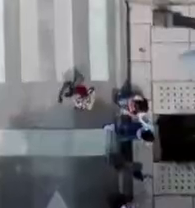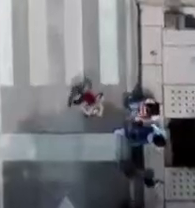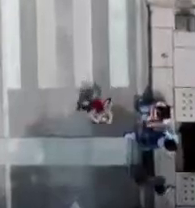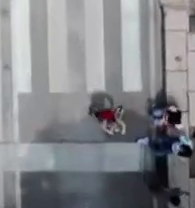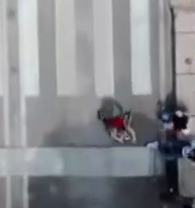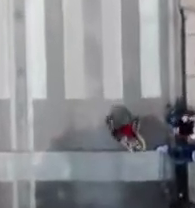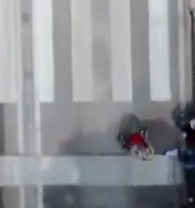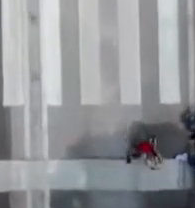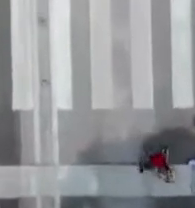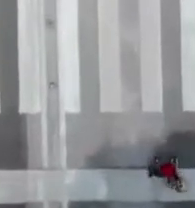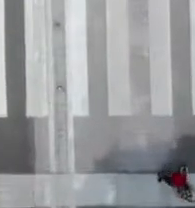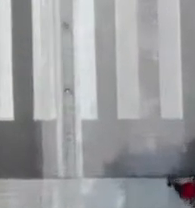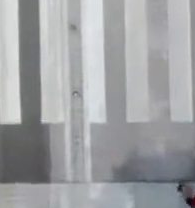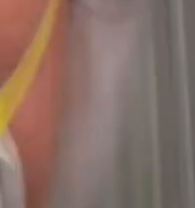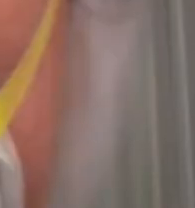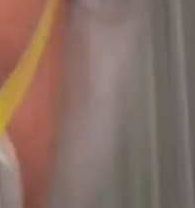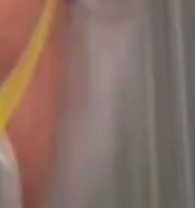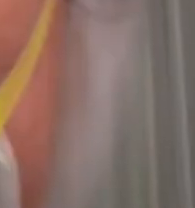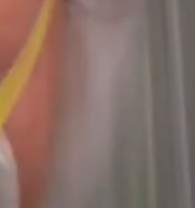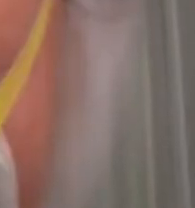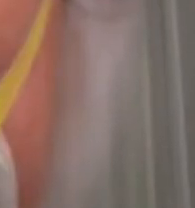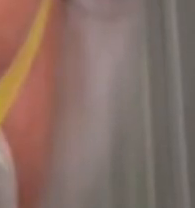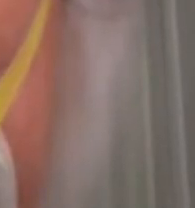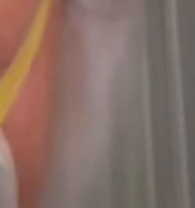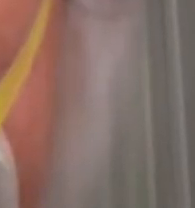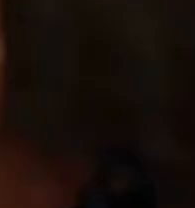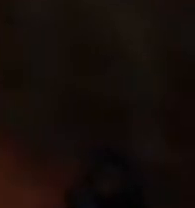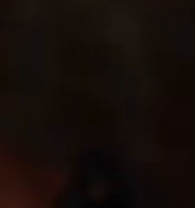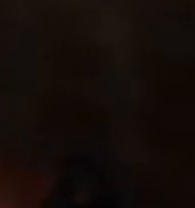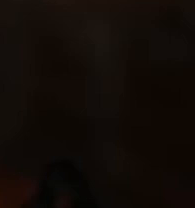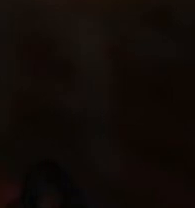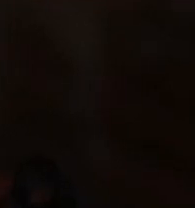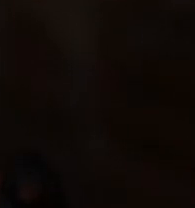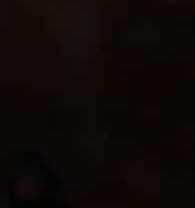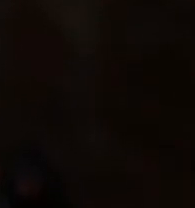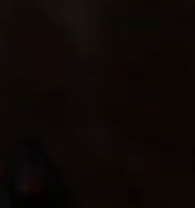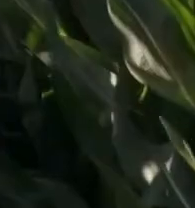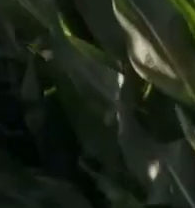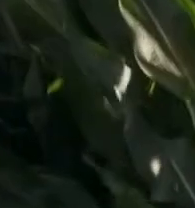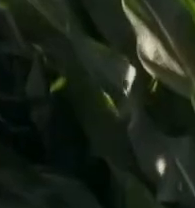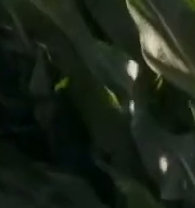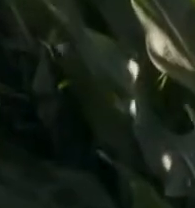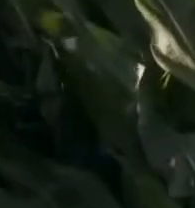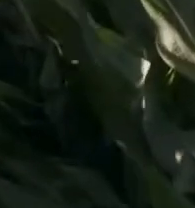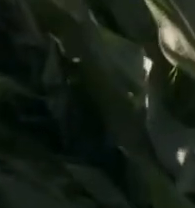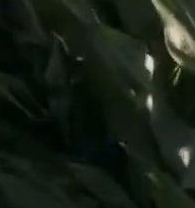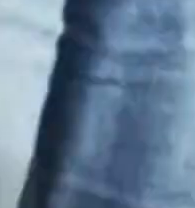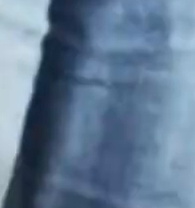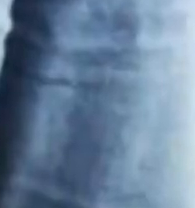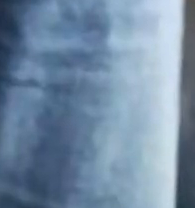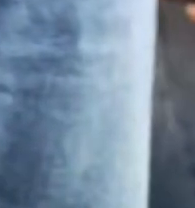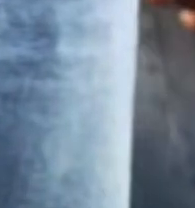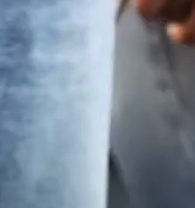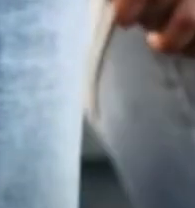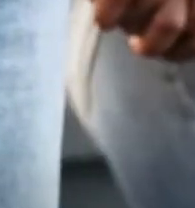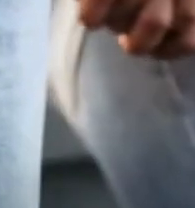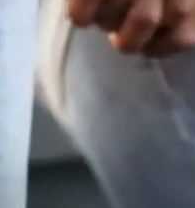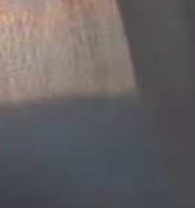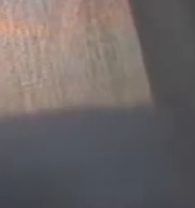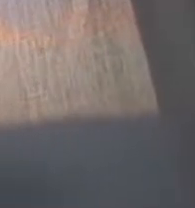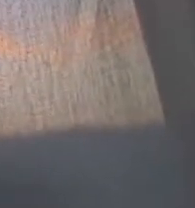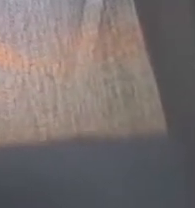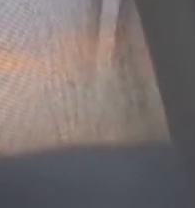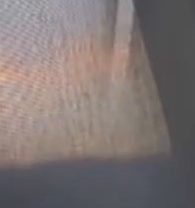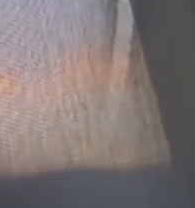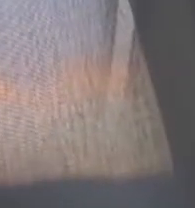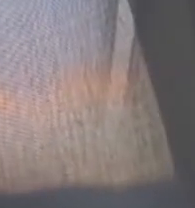Todo lo que estamos viviendo duele hasta el alma. Pero si algo tenemos las y los mexicanos es que siempre nos unimos